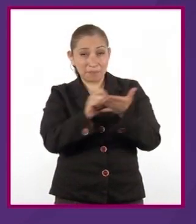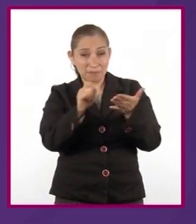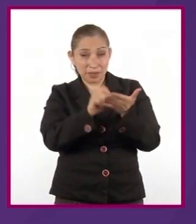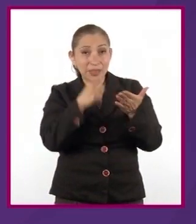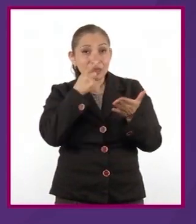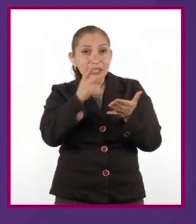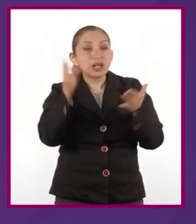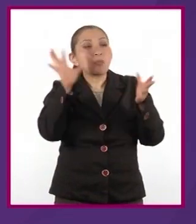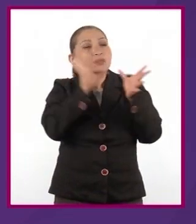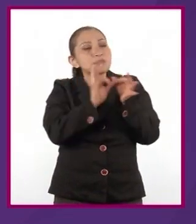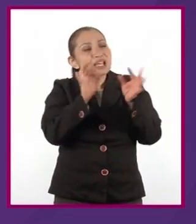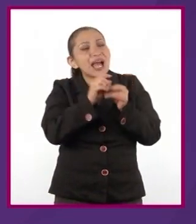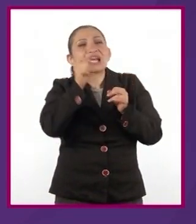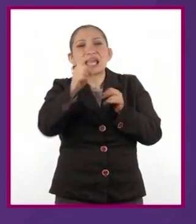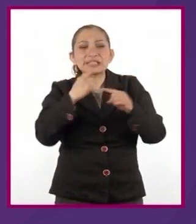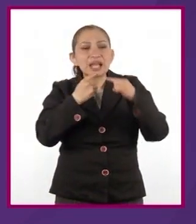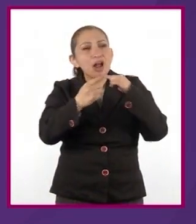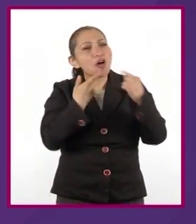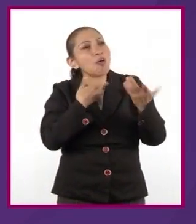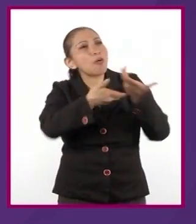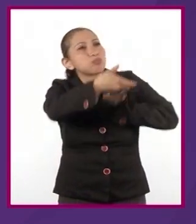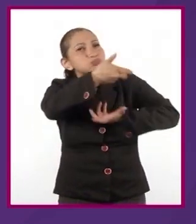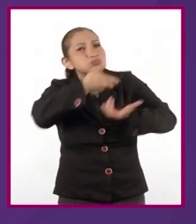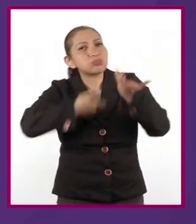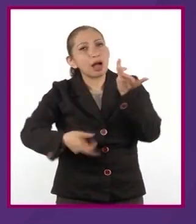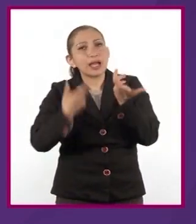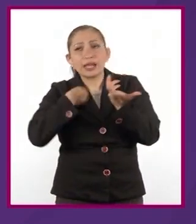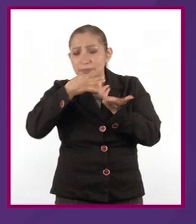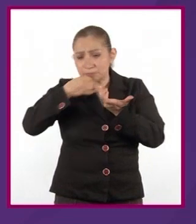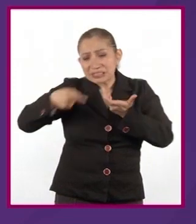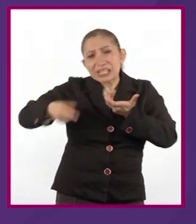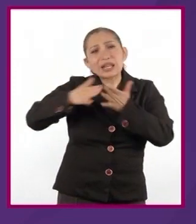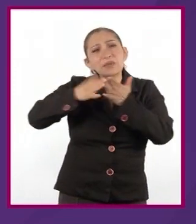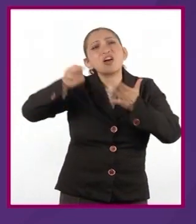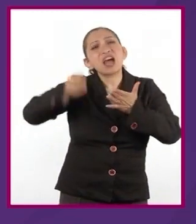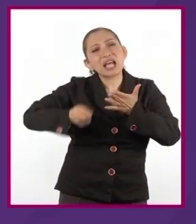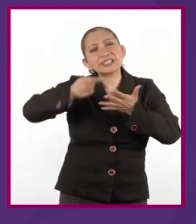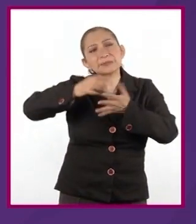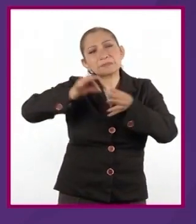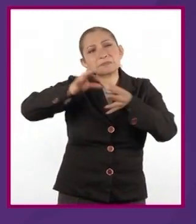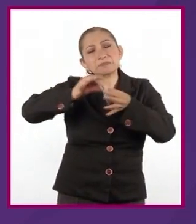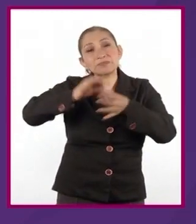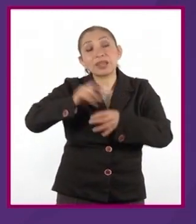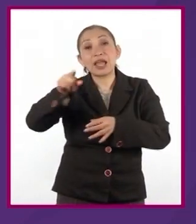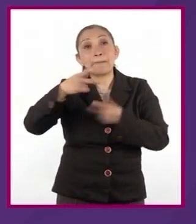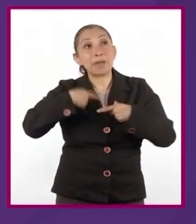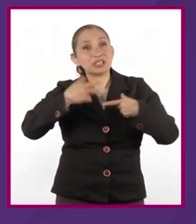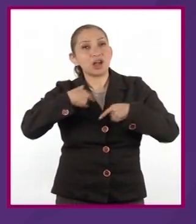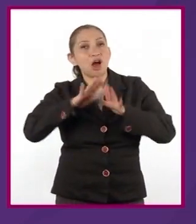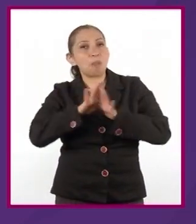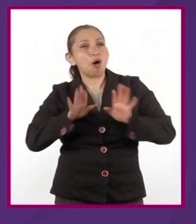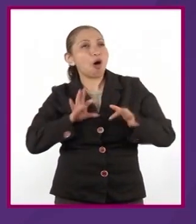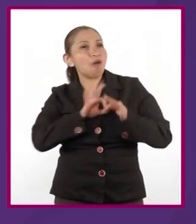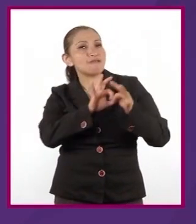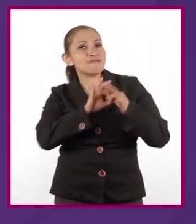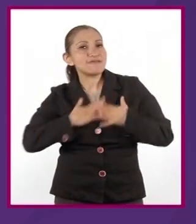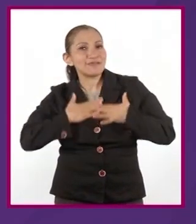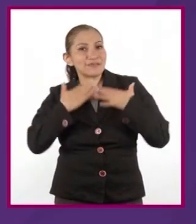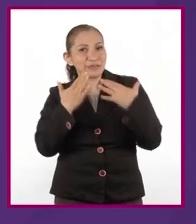usa la exposición, el diálogo con el lector y hace propaganda a su obra. Convierte al lector en su confidente.